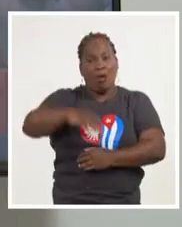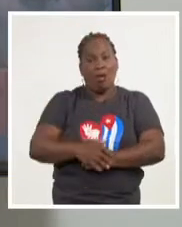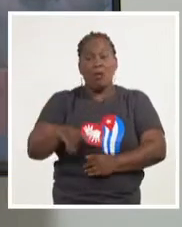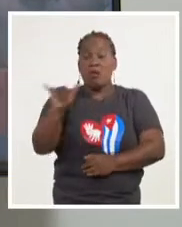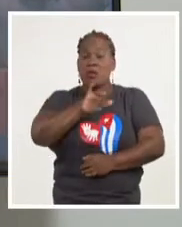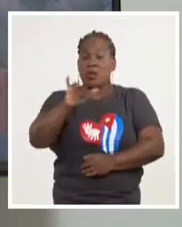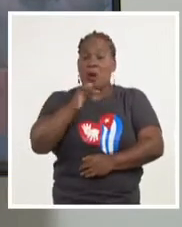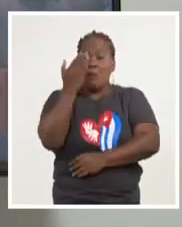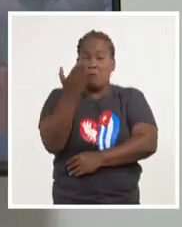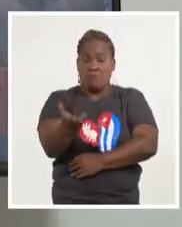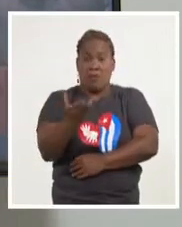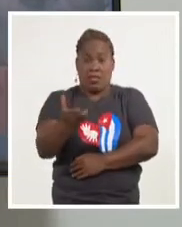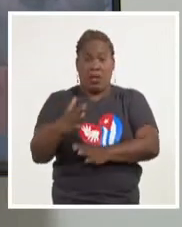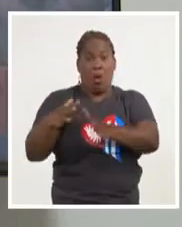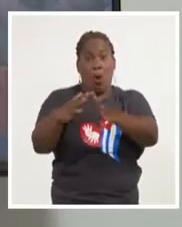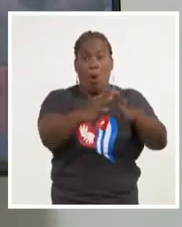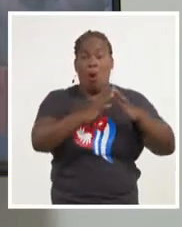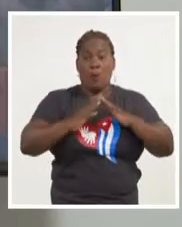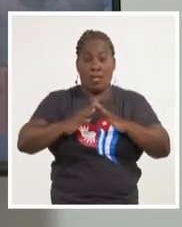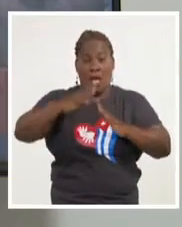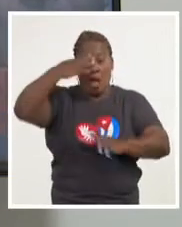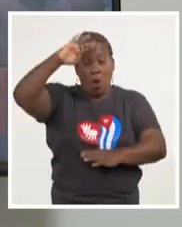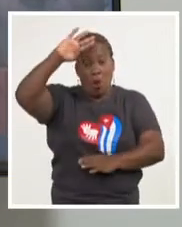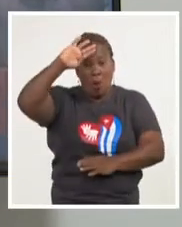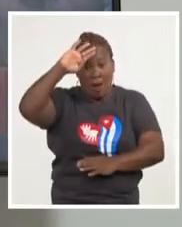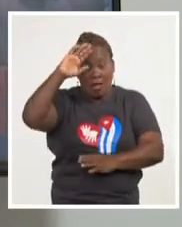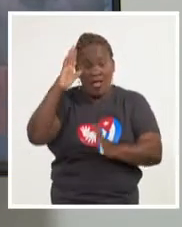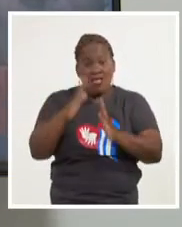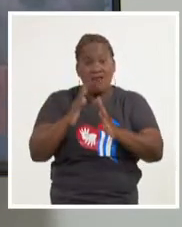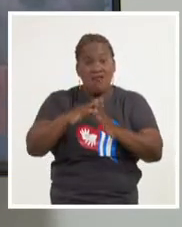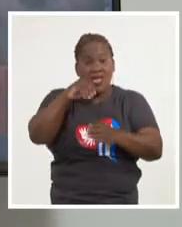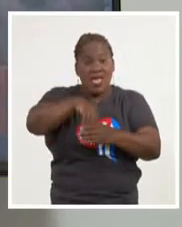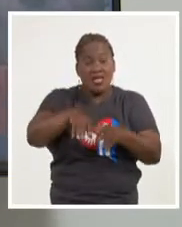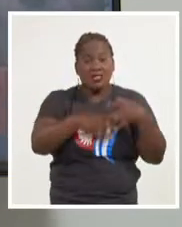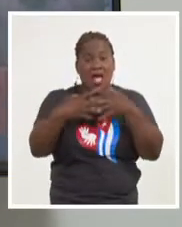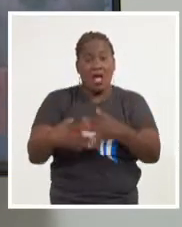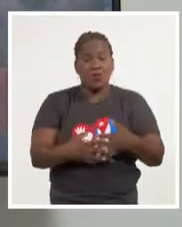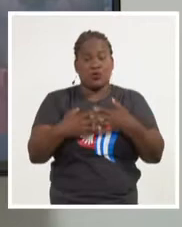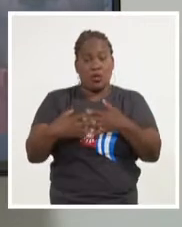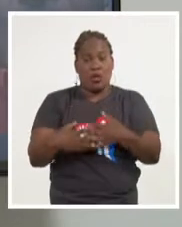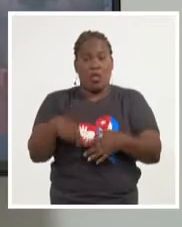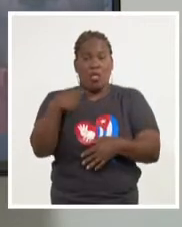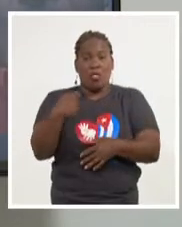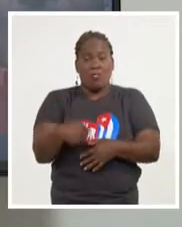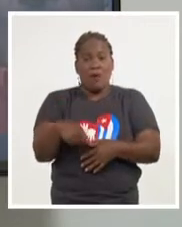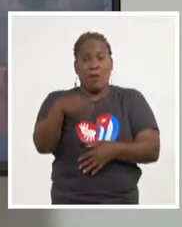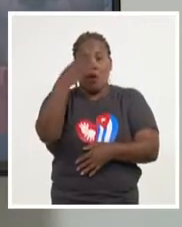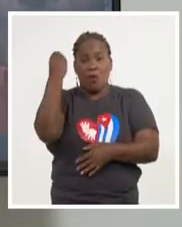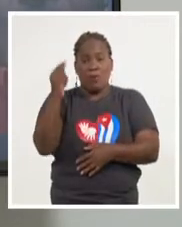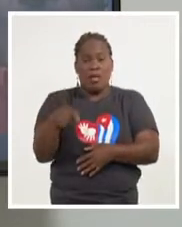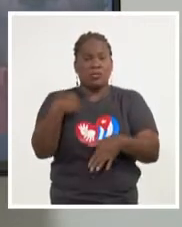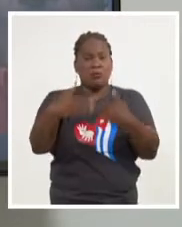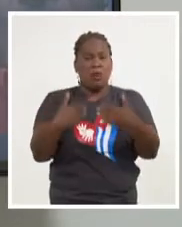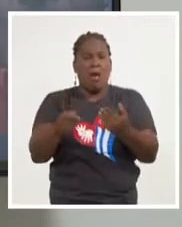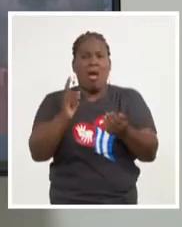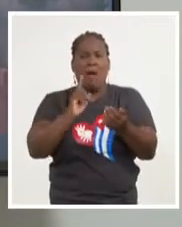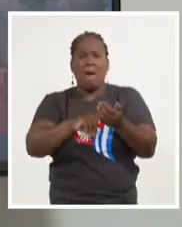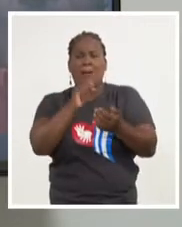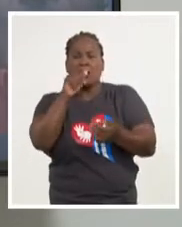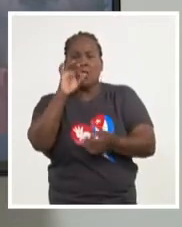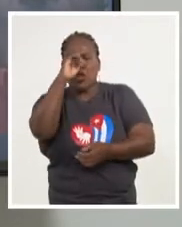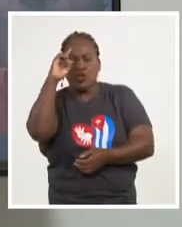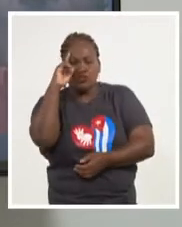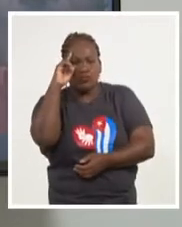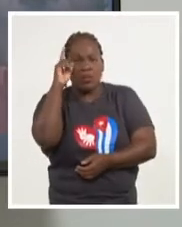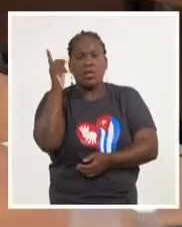extortación a la comunidad cubano-estadounidense a que deje de un lado los asuntos partidistas y busque